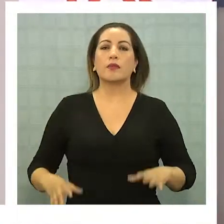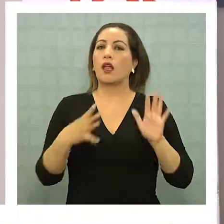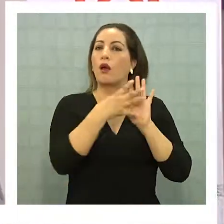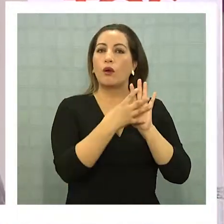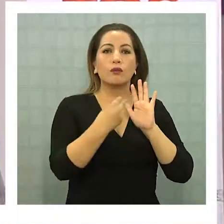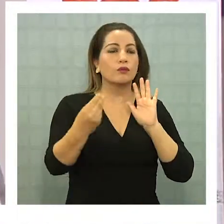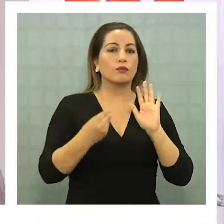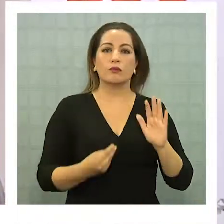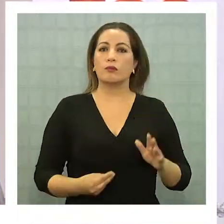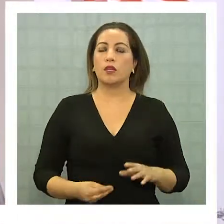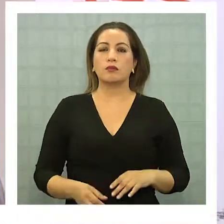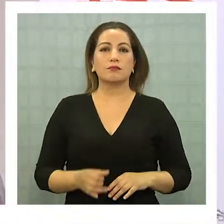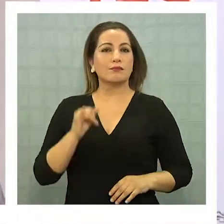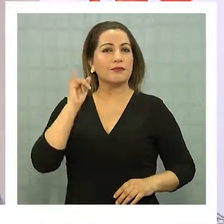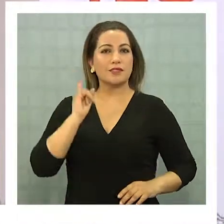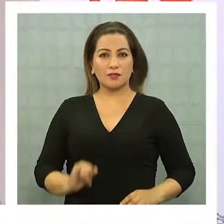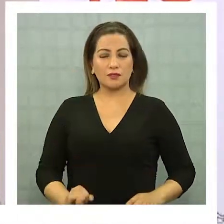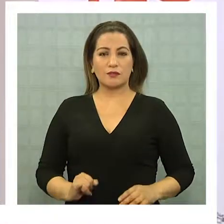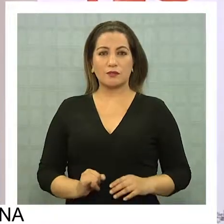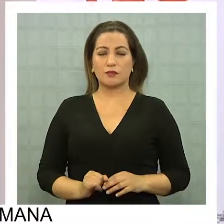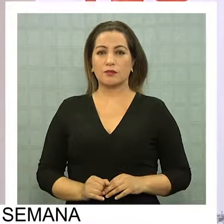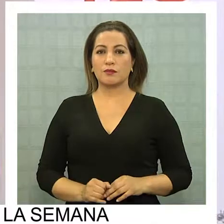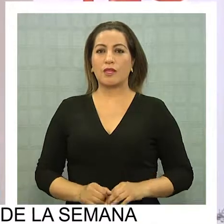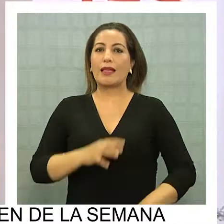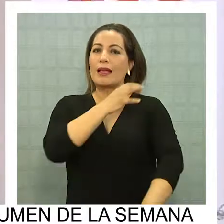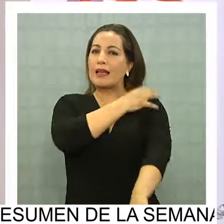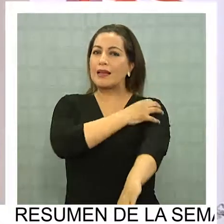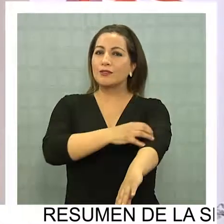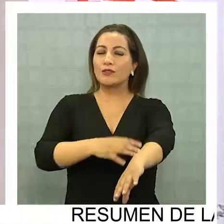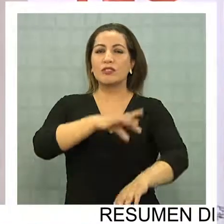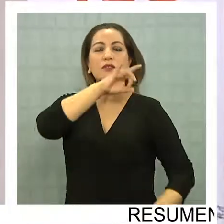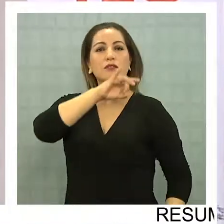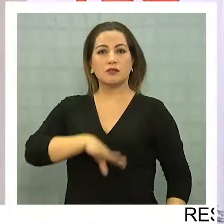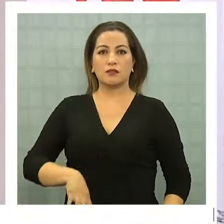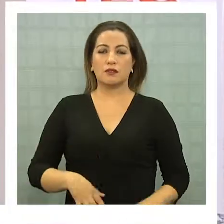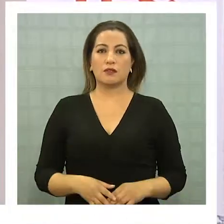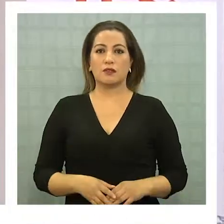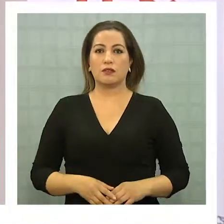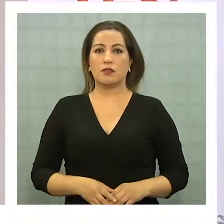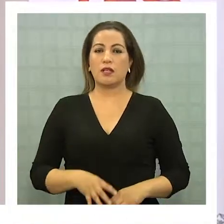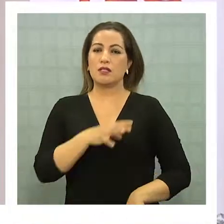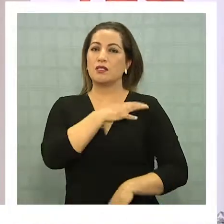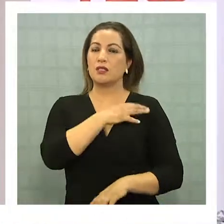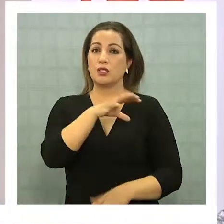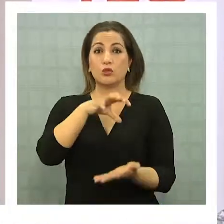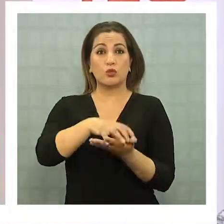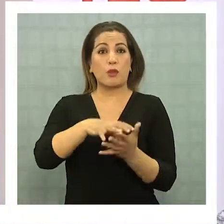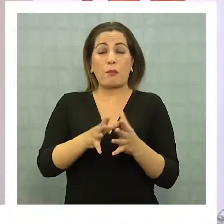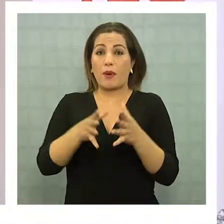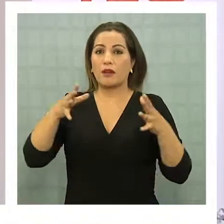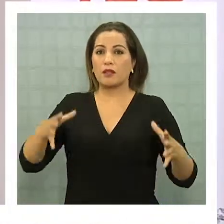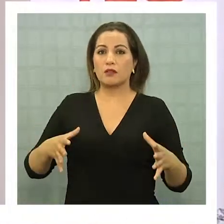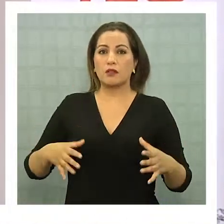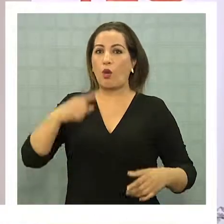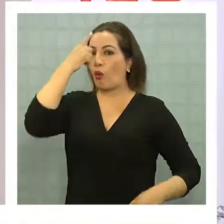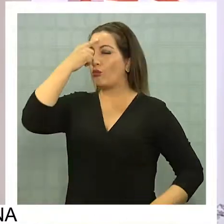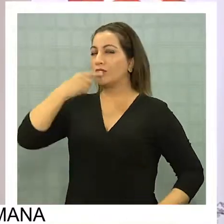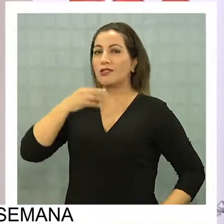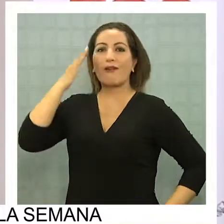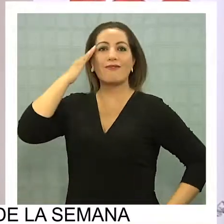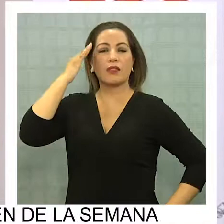manera estable en cada ciudad de Chile, por lo menos en las ciudades mayores, ¿no? Un museo de la memoria, porque